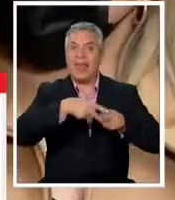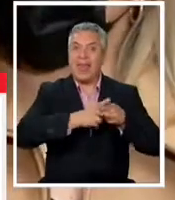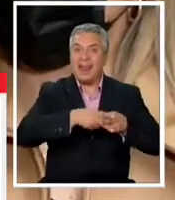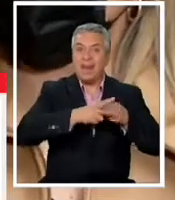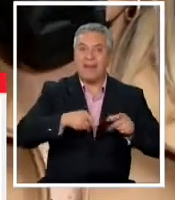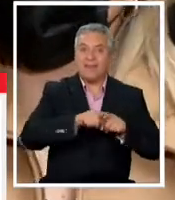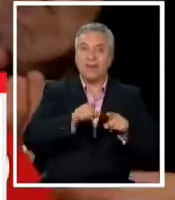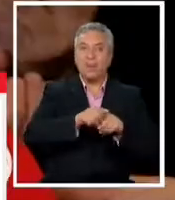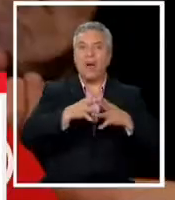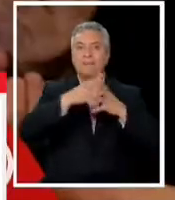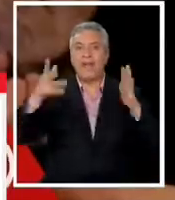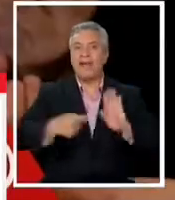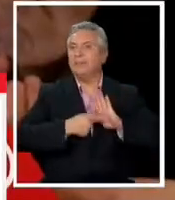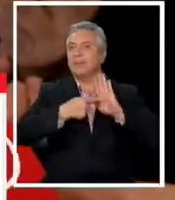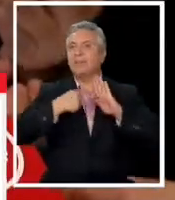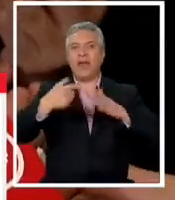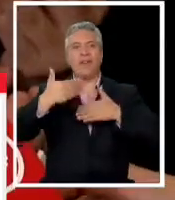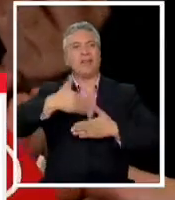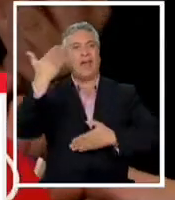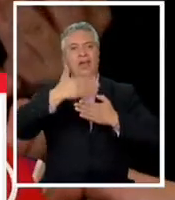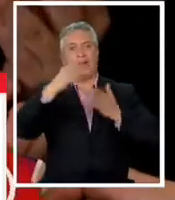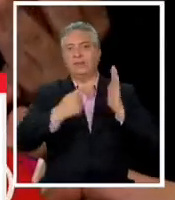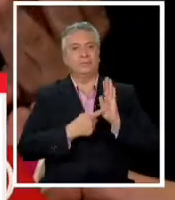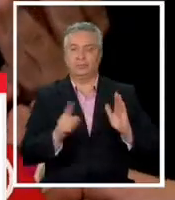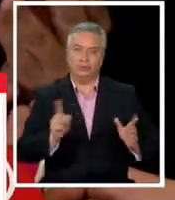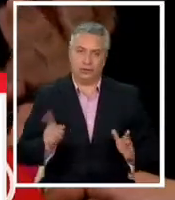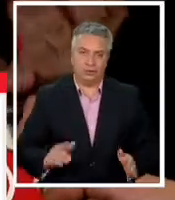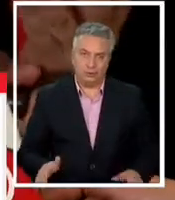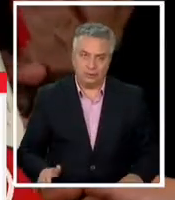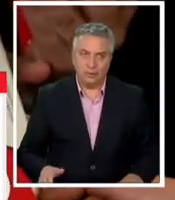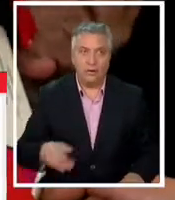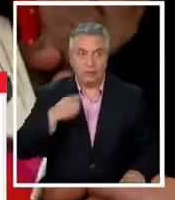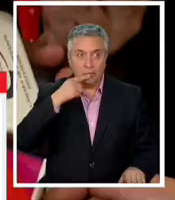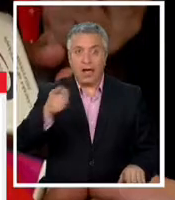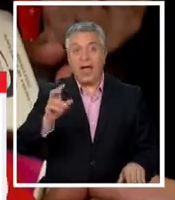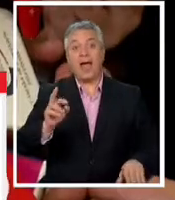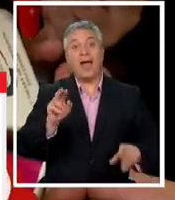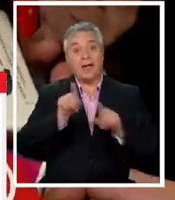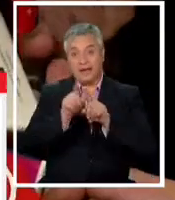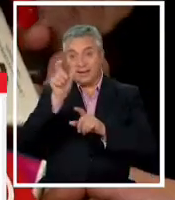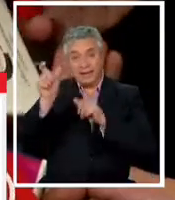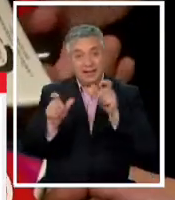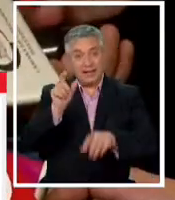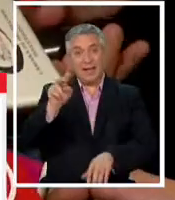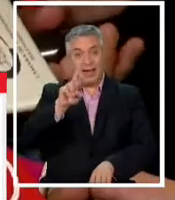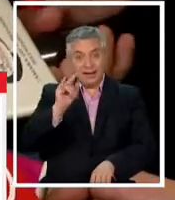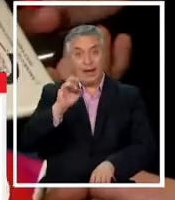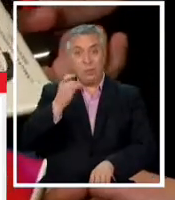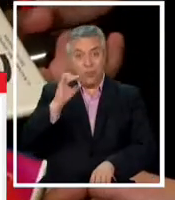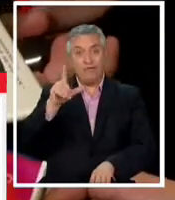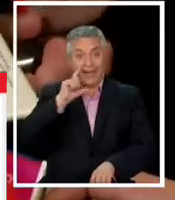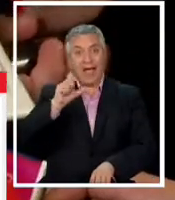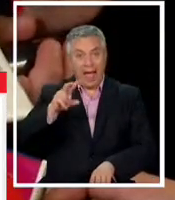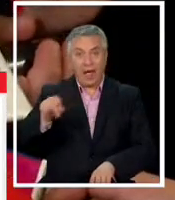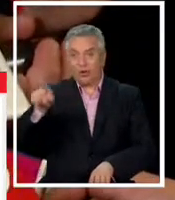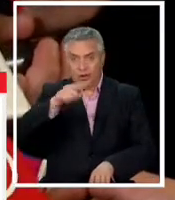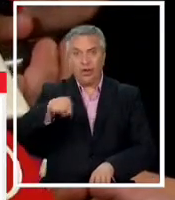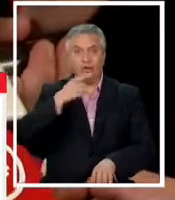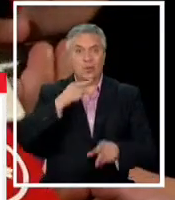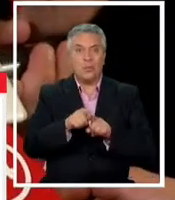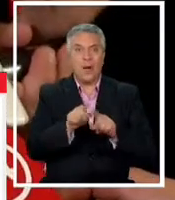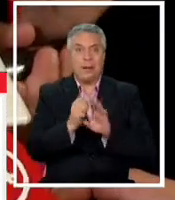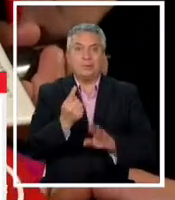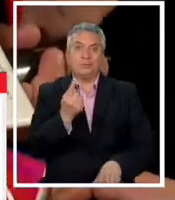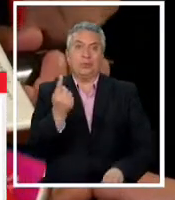que te hace salir más en el diario. Los republicanos se han quedado solos con esta medida ¿no? al menos hasta ahora los pronunciamientos incluso